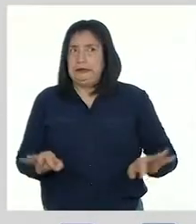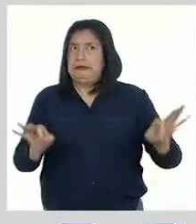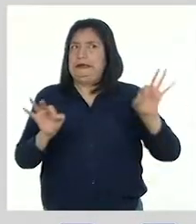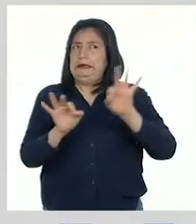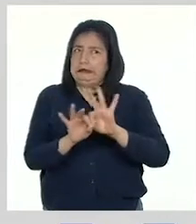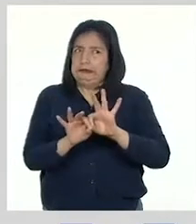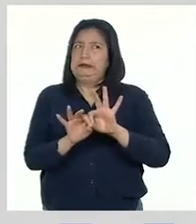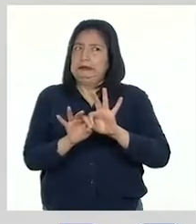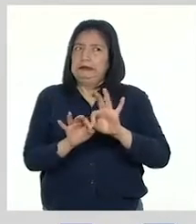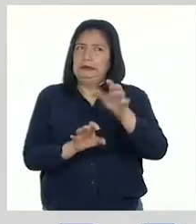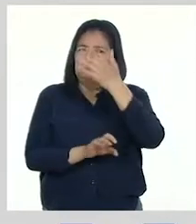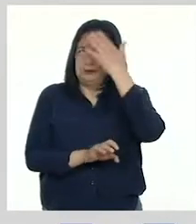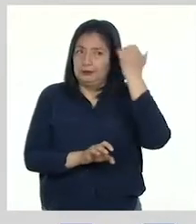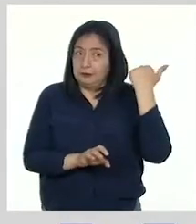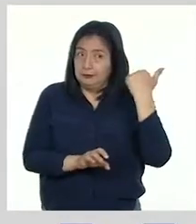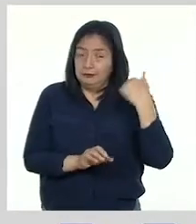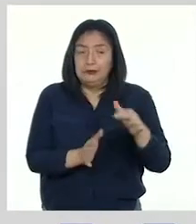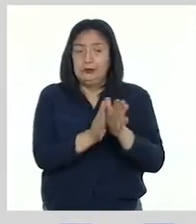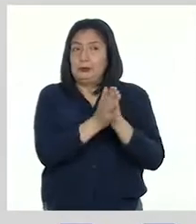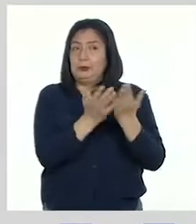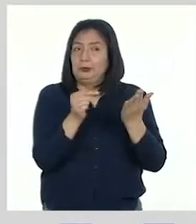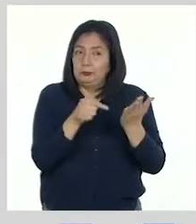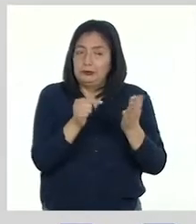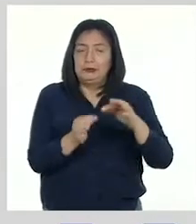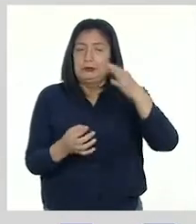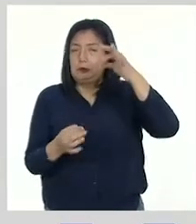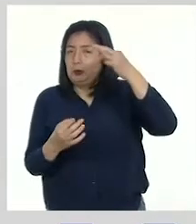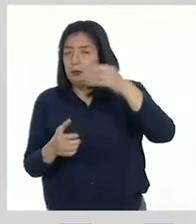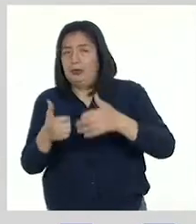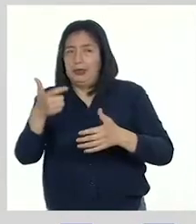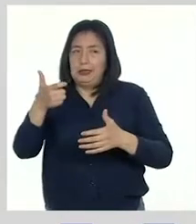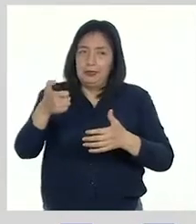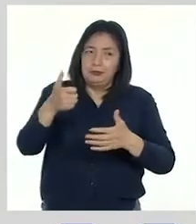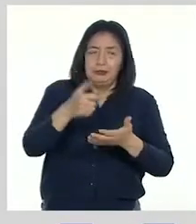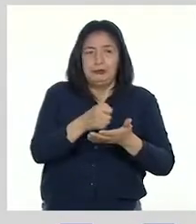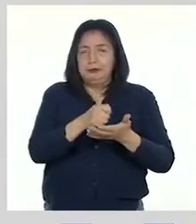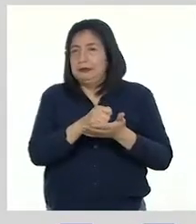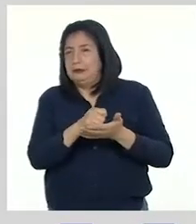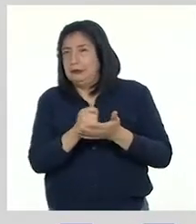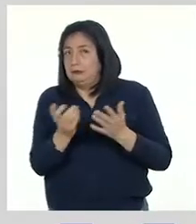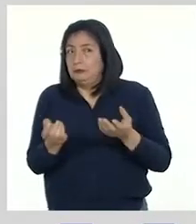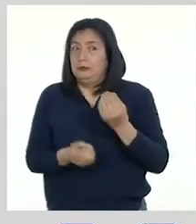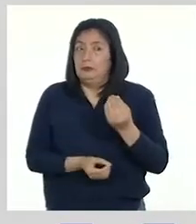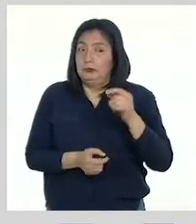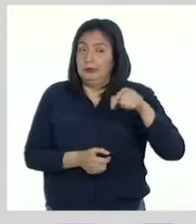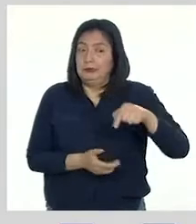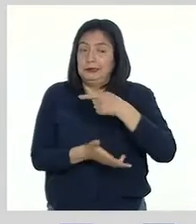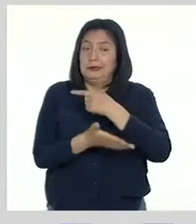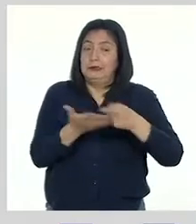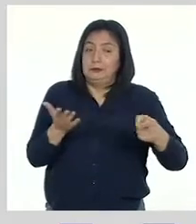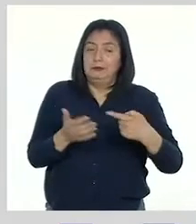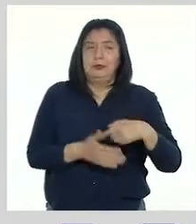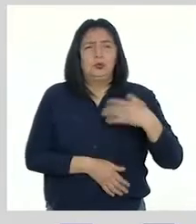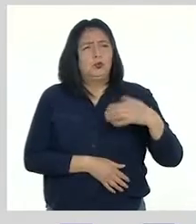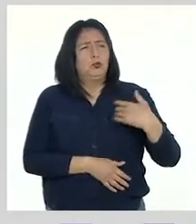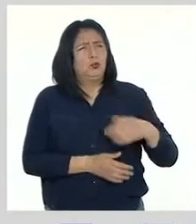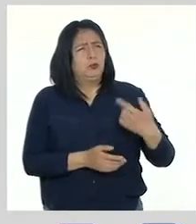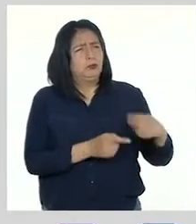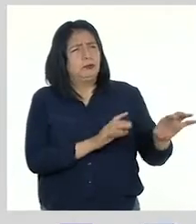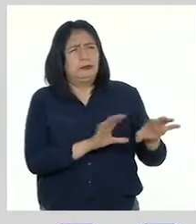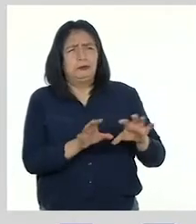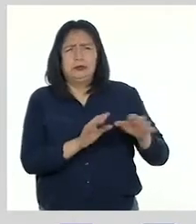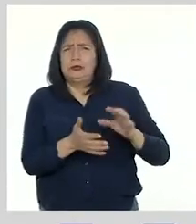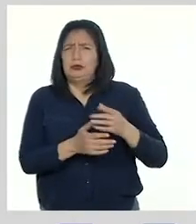importante, no se olviden de tener a la mano sus cuadernos, sus hojas de papel, su lápiz o lapicero. Porque durante estas semanas hemos desarrollado